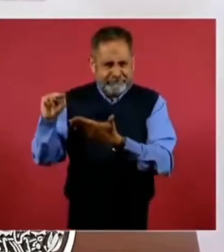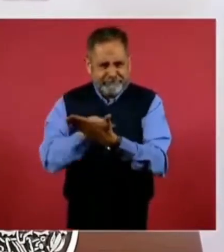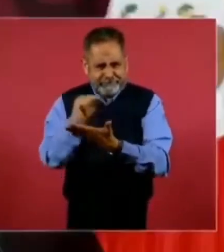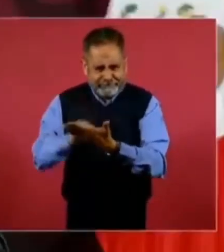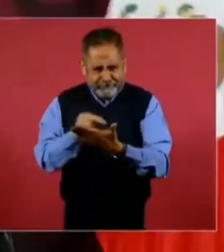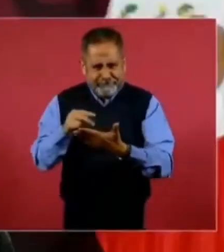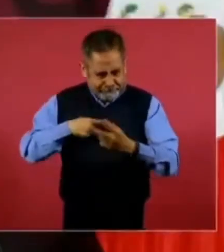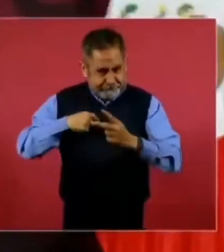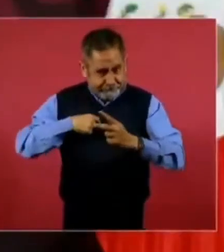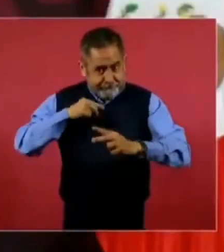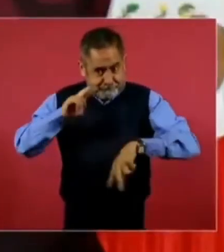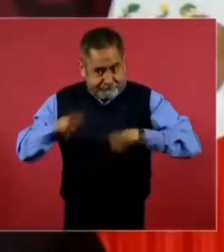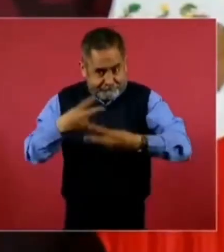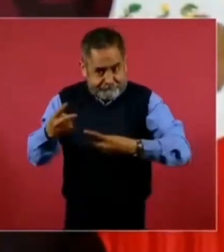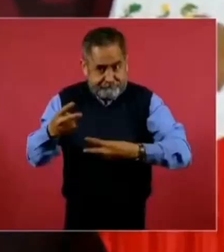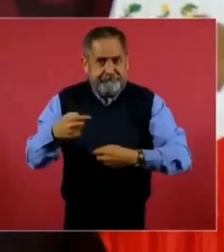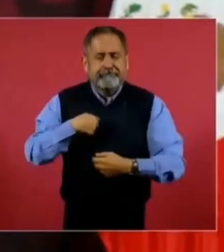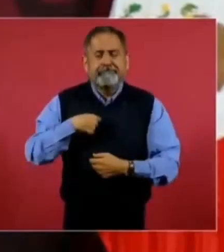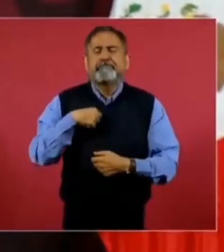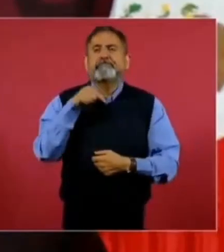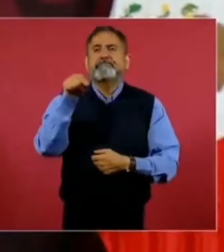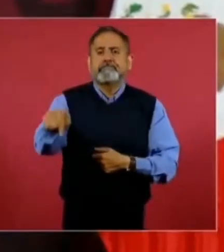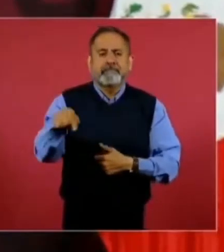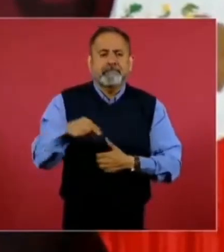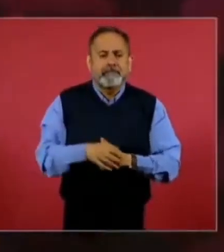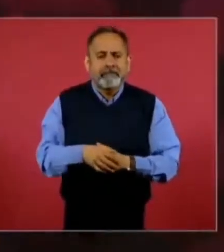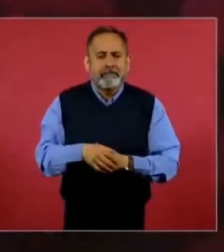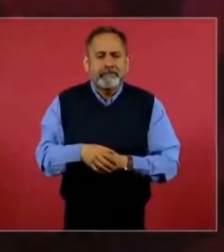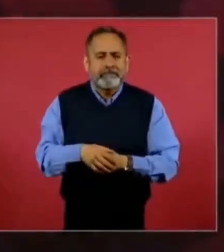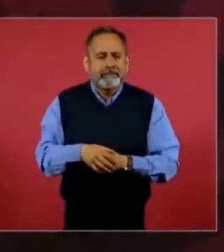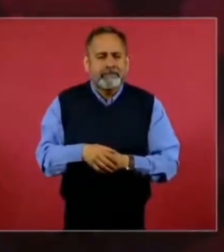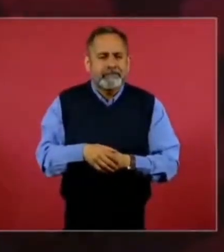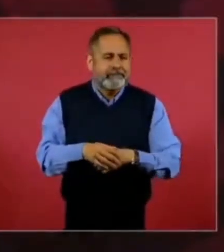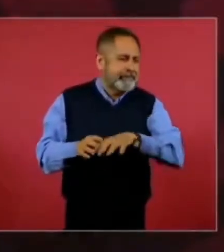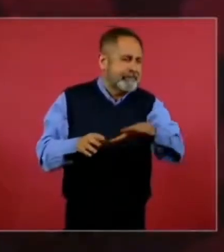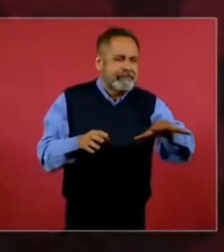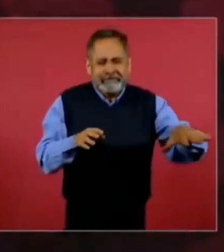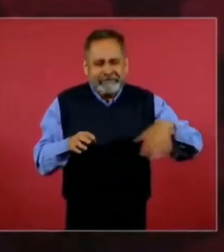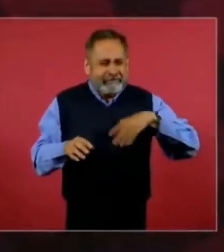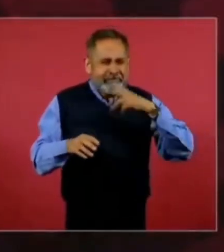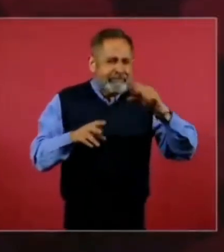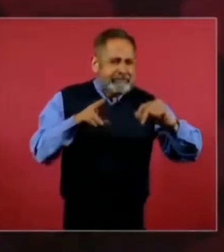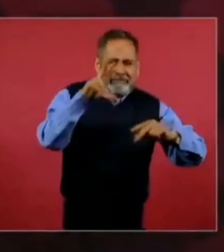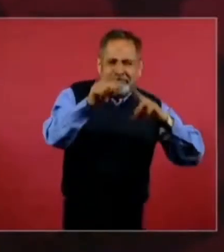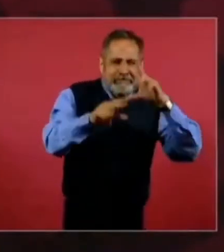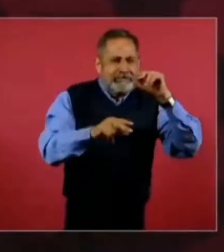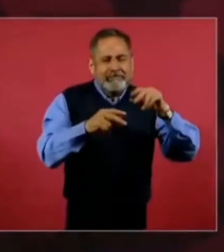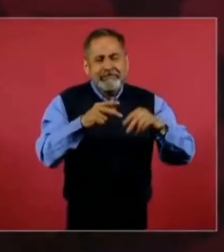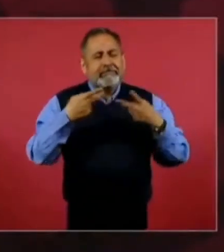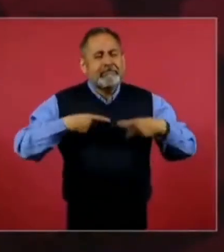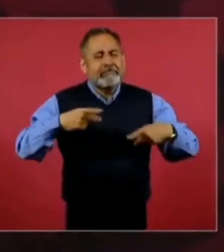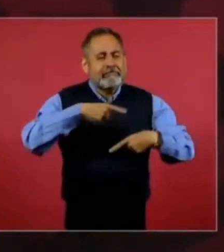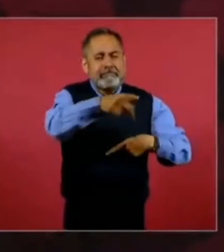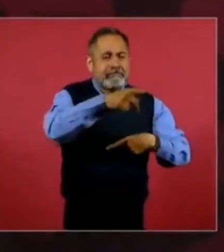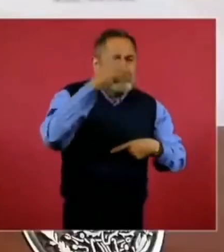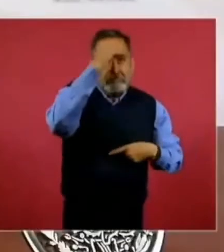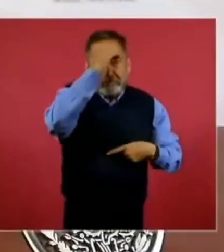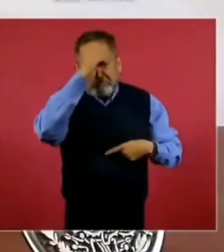en contra de la opinión de internacionalistas y